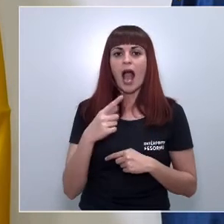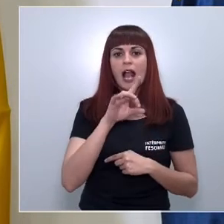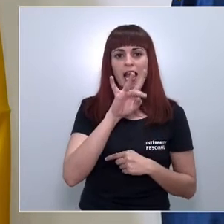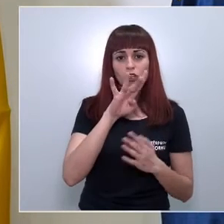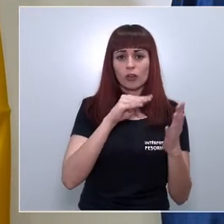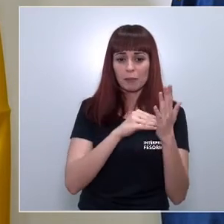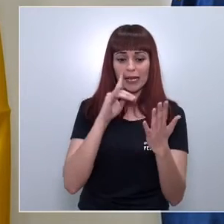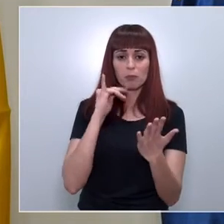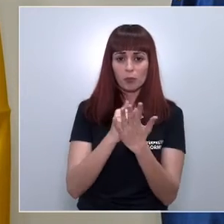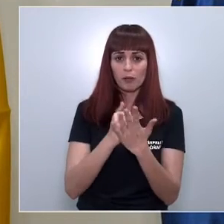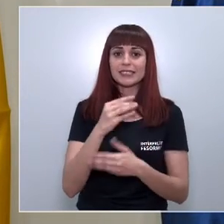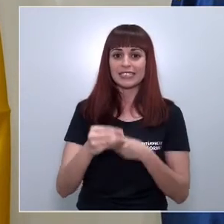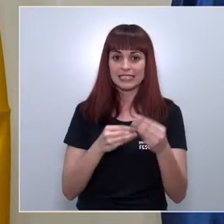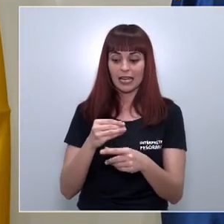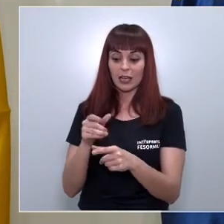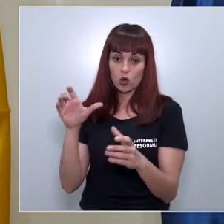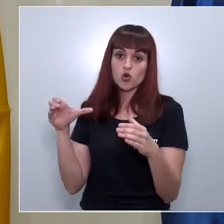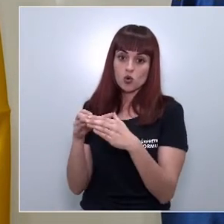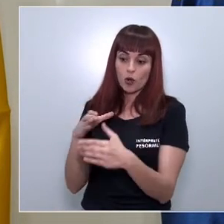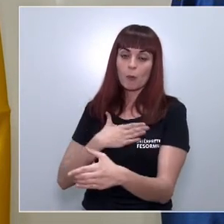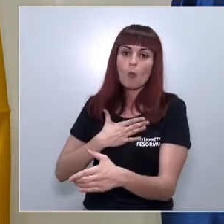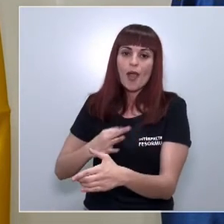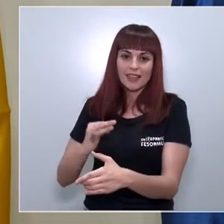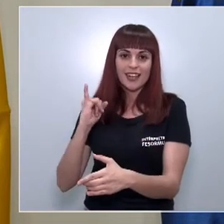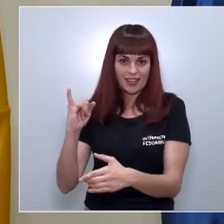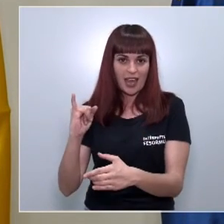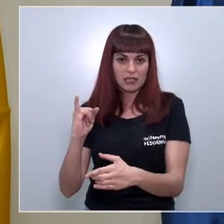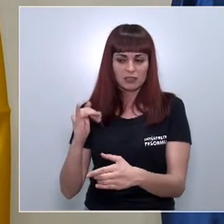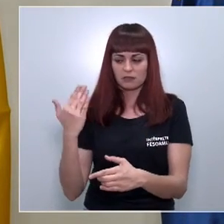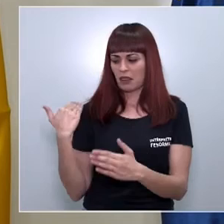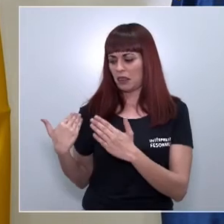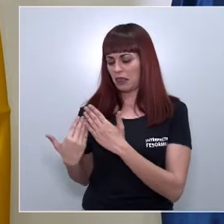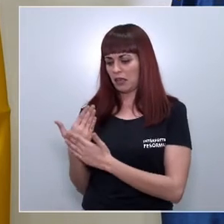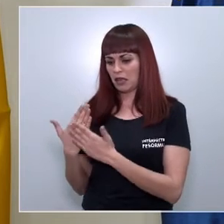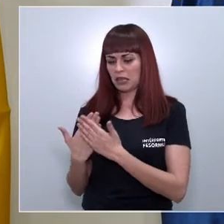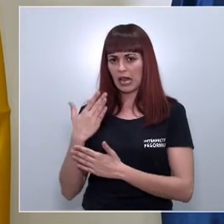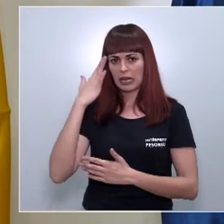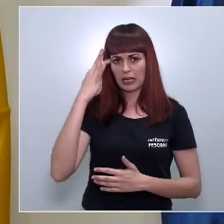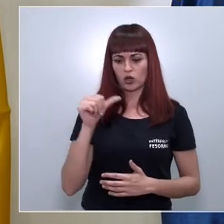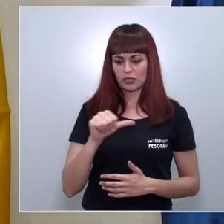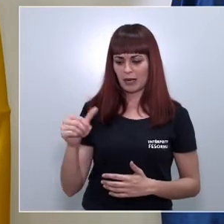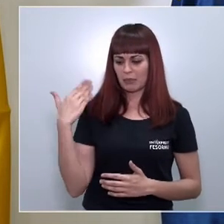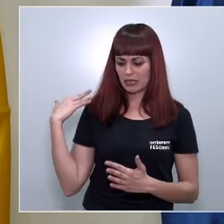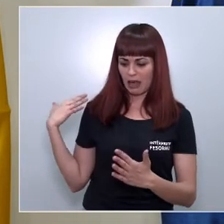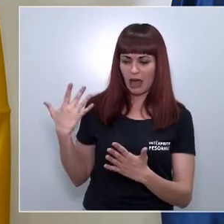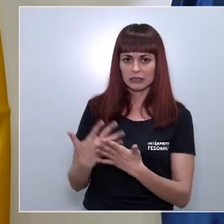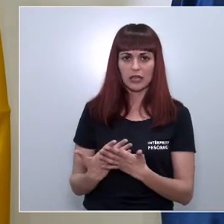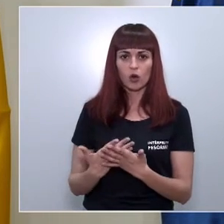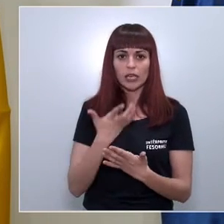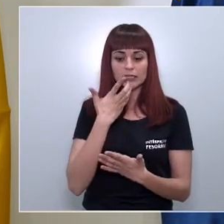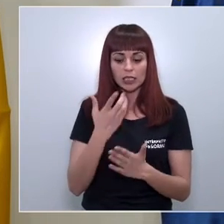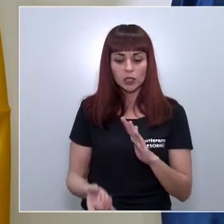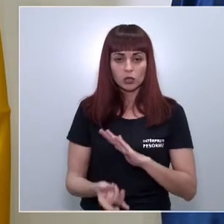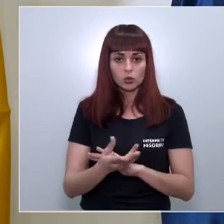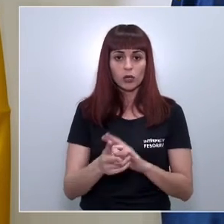precisamente para este grupo de casos posibles y en los últimos días de hace ya yo creo que fue desde la semana pasada todos los casos posibles que van apareciendo